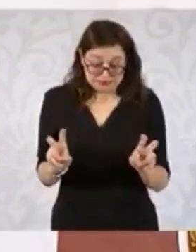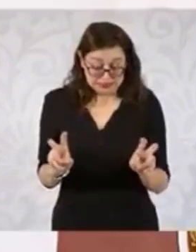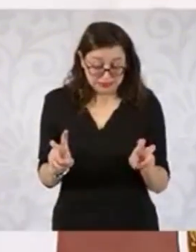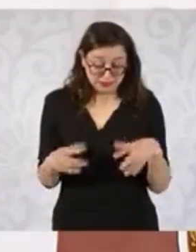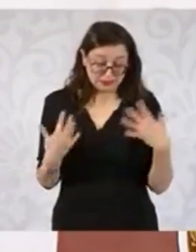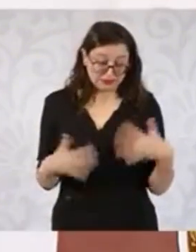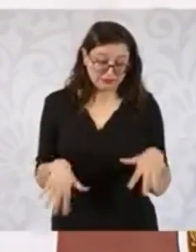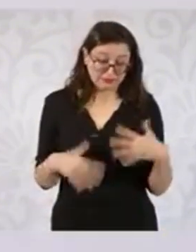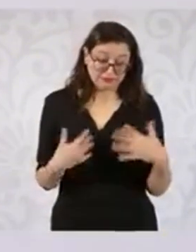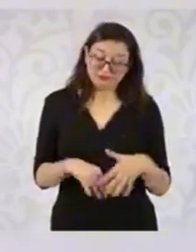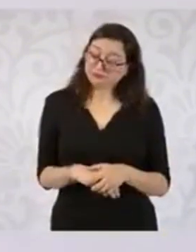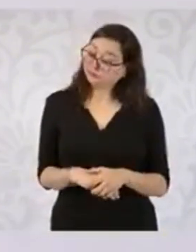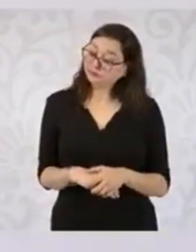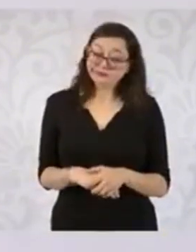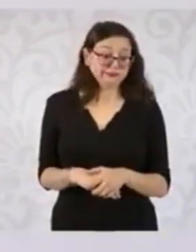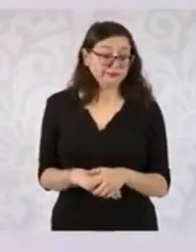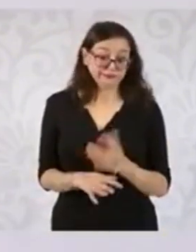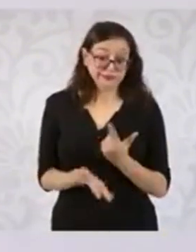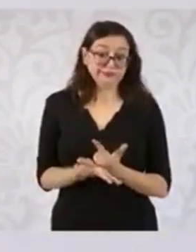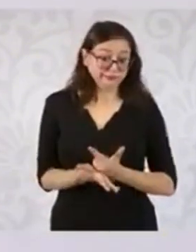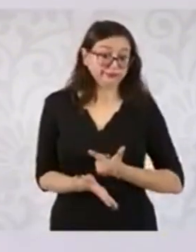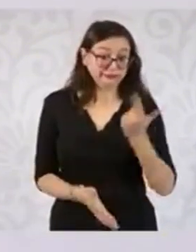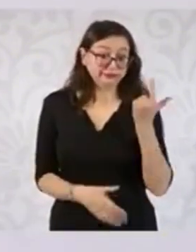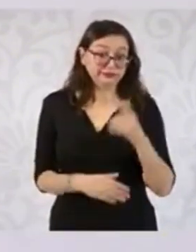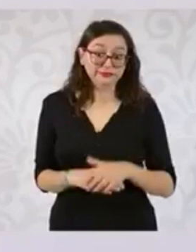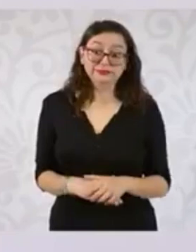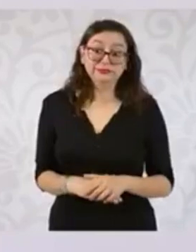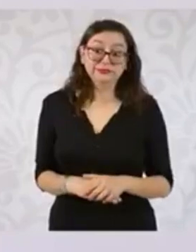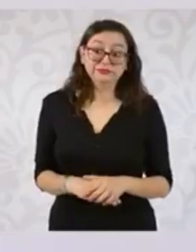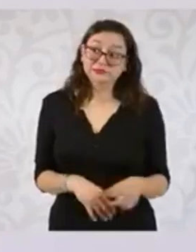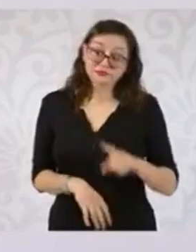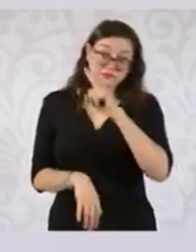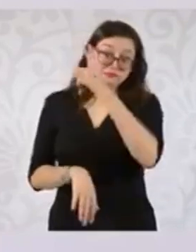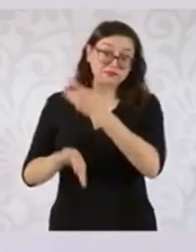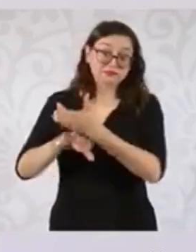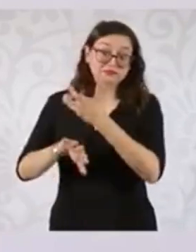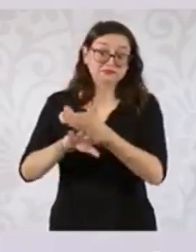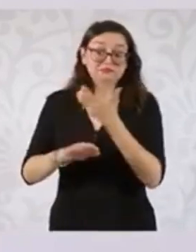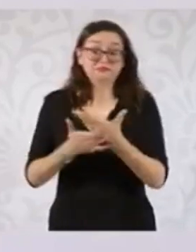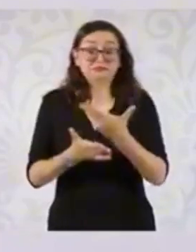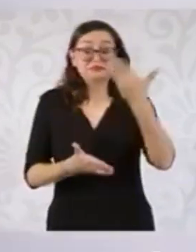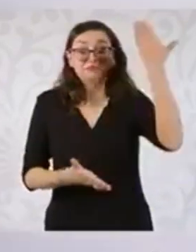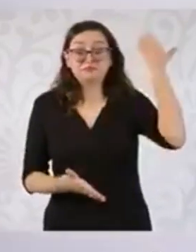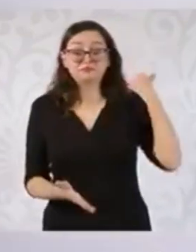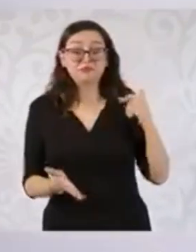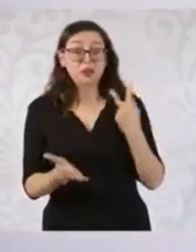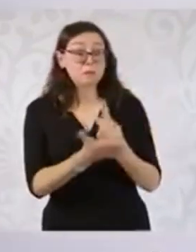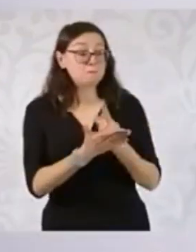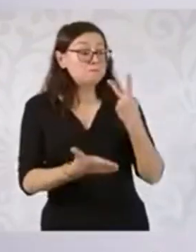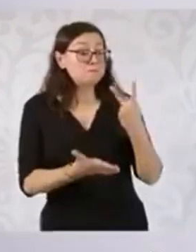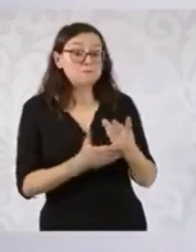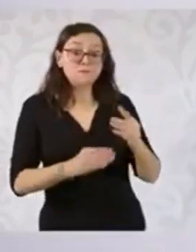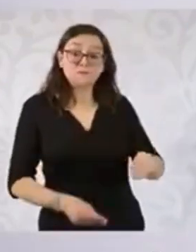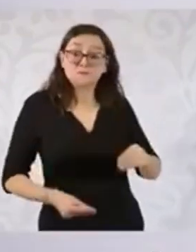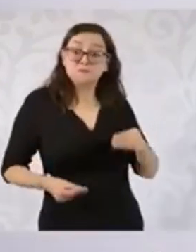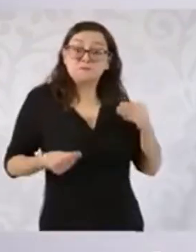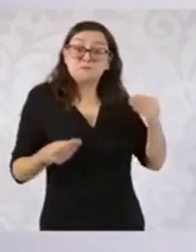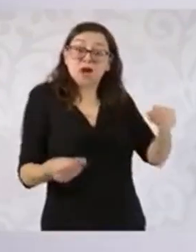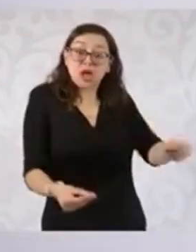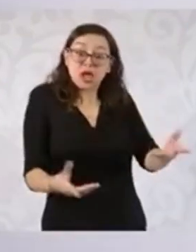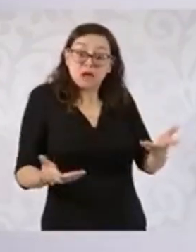por instancias de Estados Unidos, que el expresidente Calderón hablaba